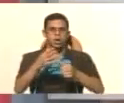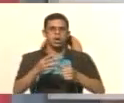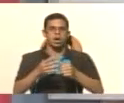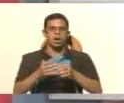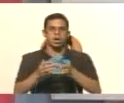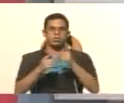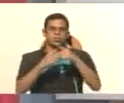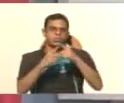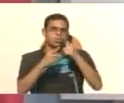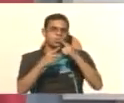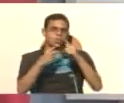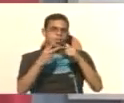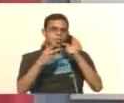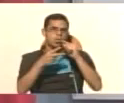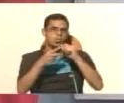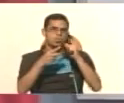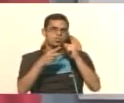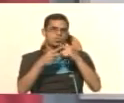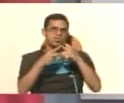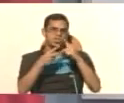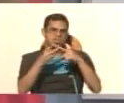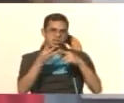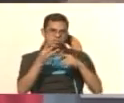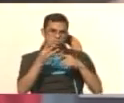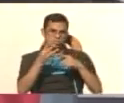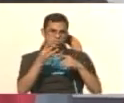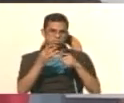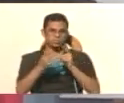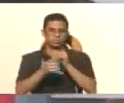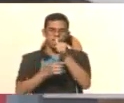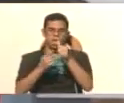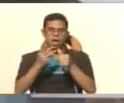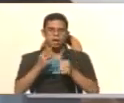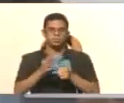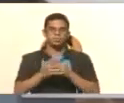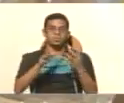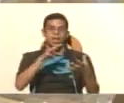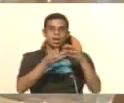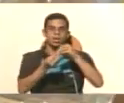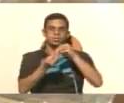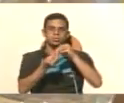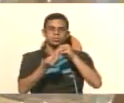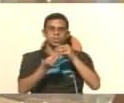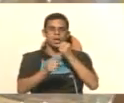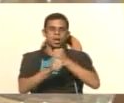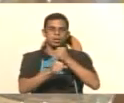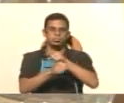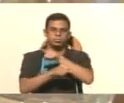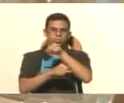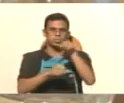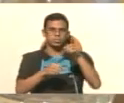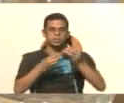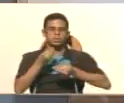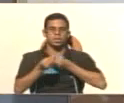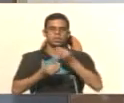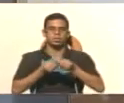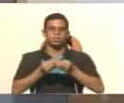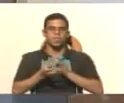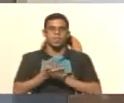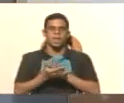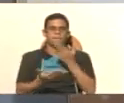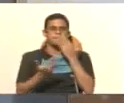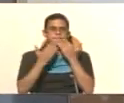preventivo en casa y asociando esto al trabajo que ustedes están realizando.